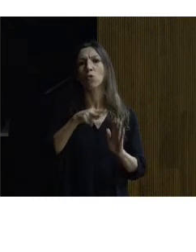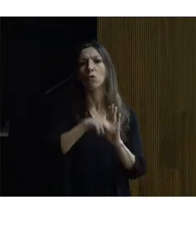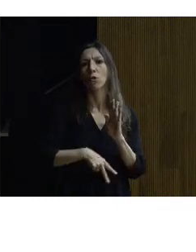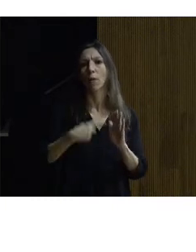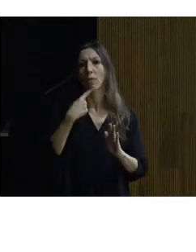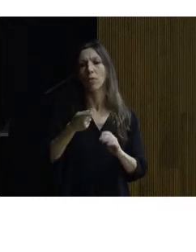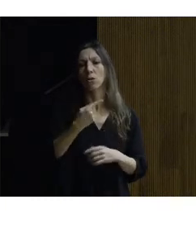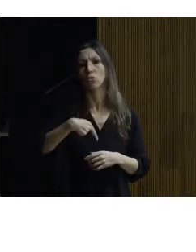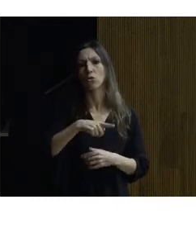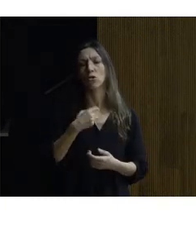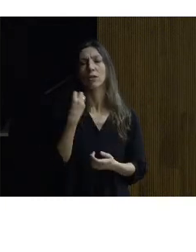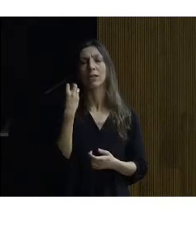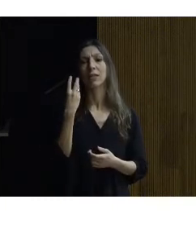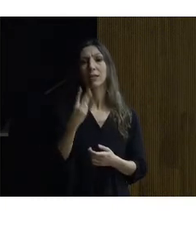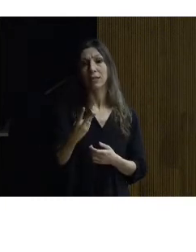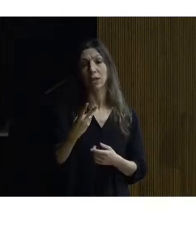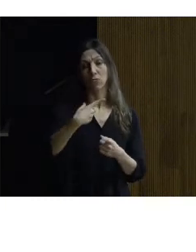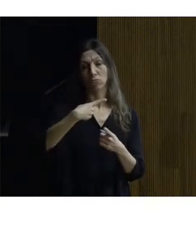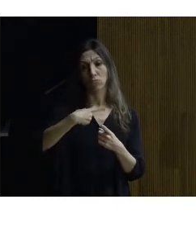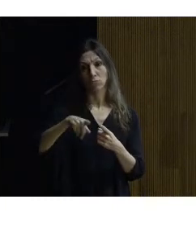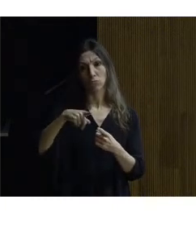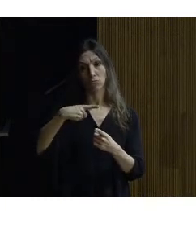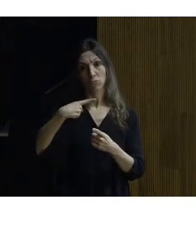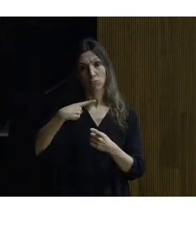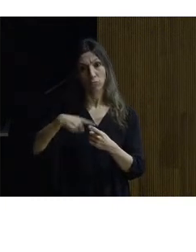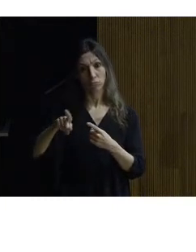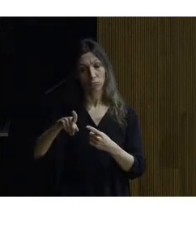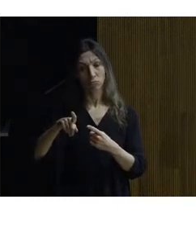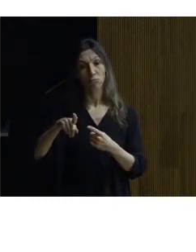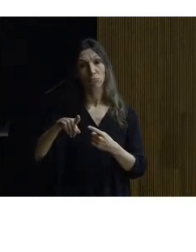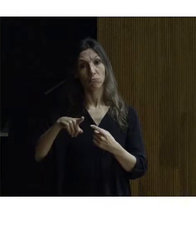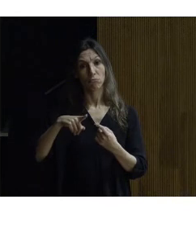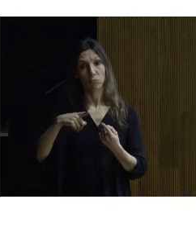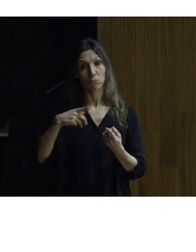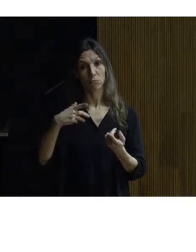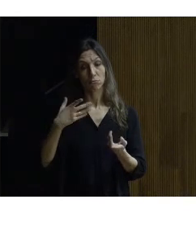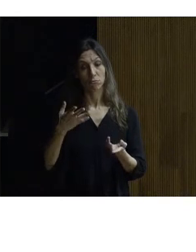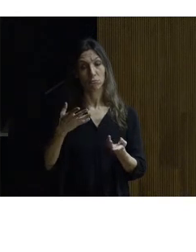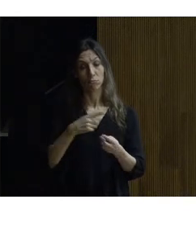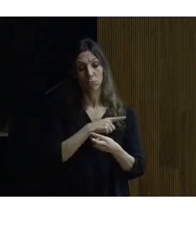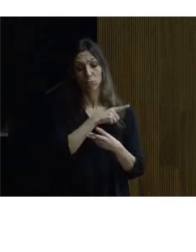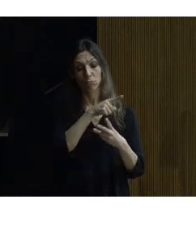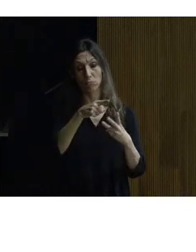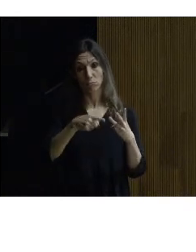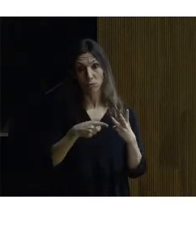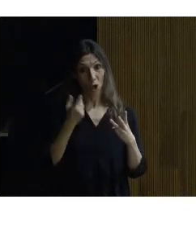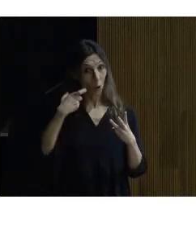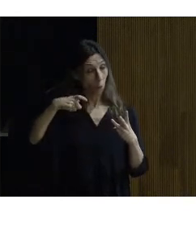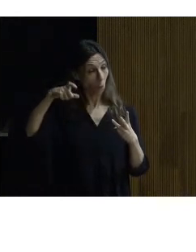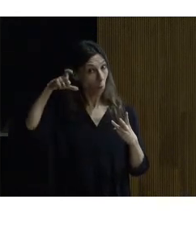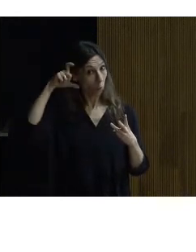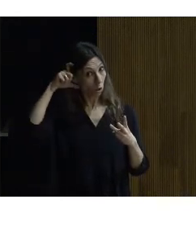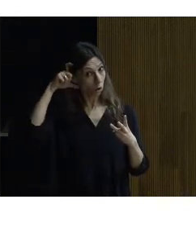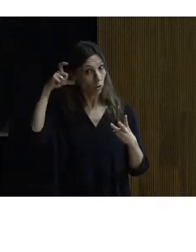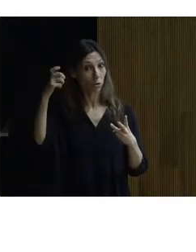que vamos a tener tres elementos de entrada en la prótesis que sería